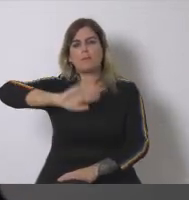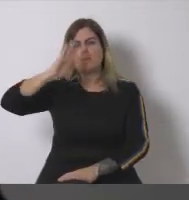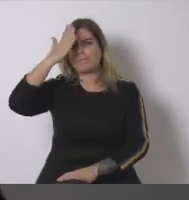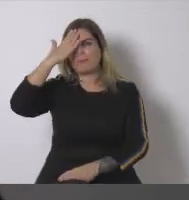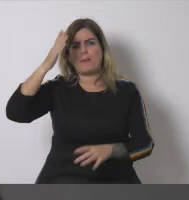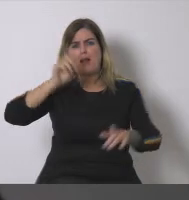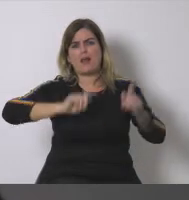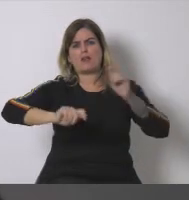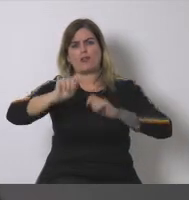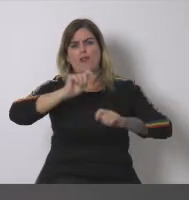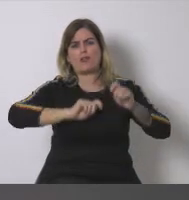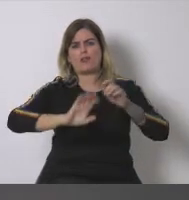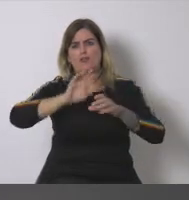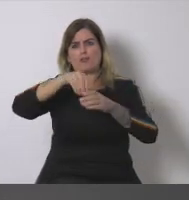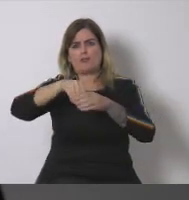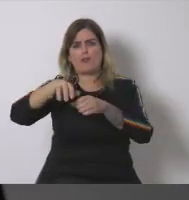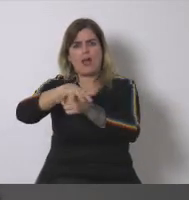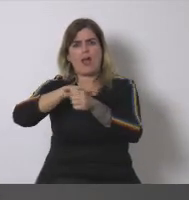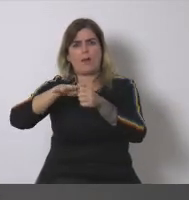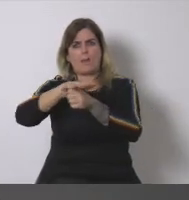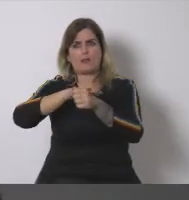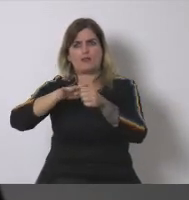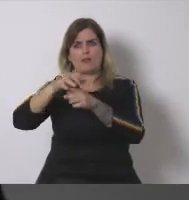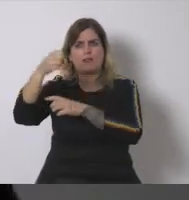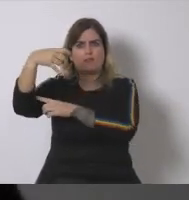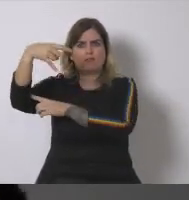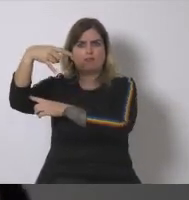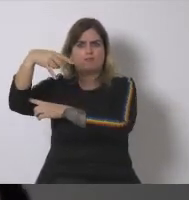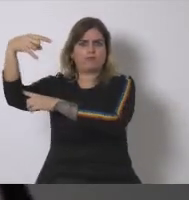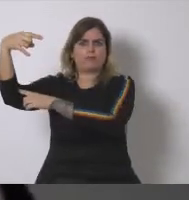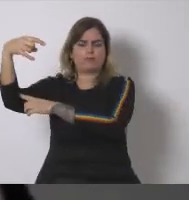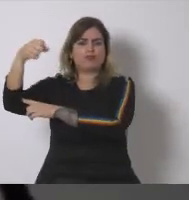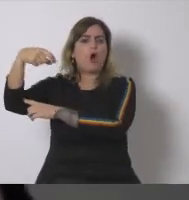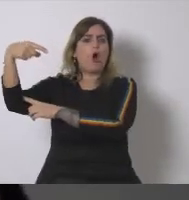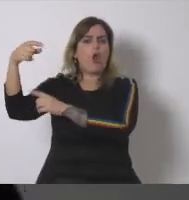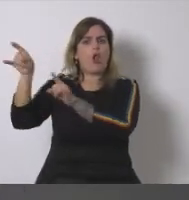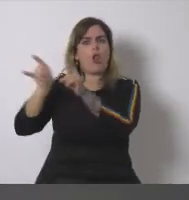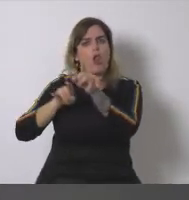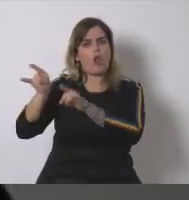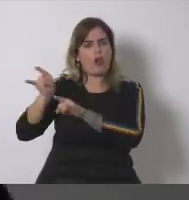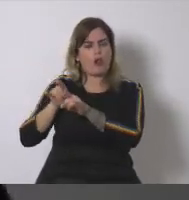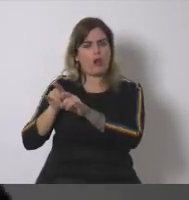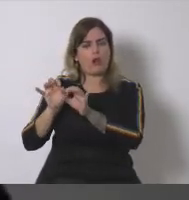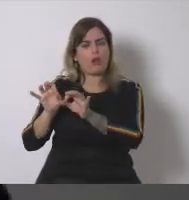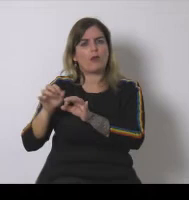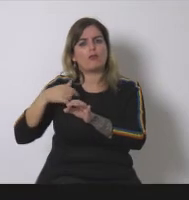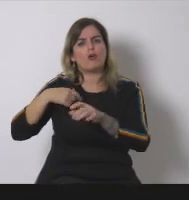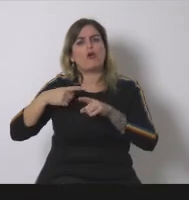nacional y voy a compartir una pequeña presentación que he estado preparando